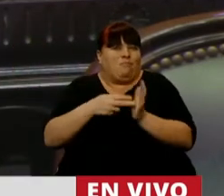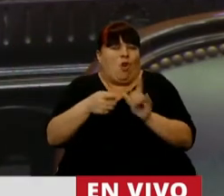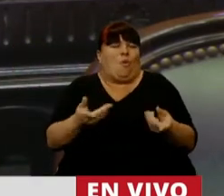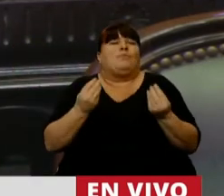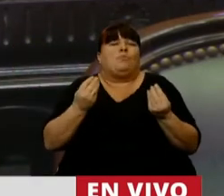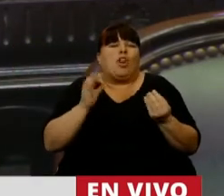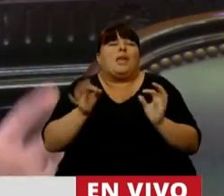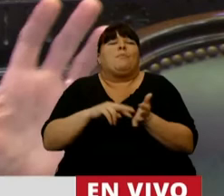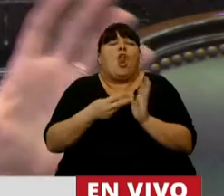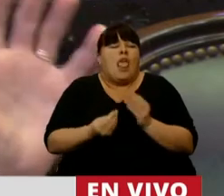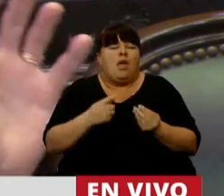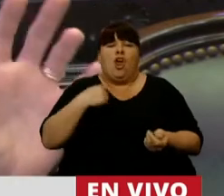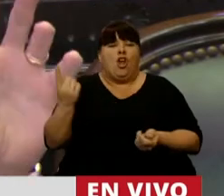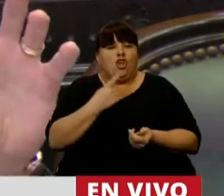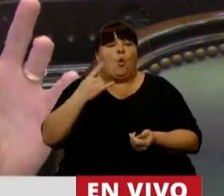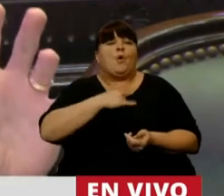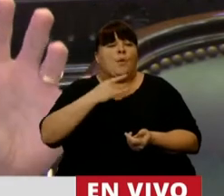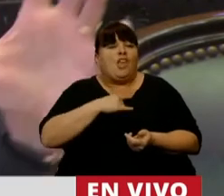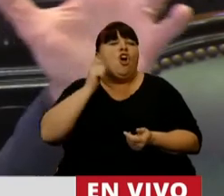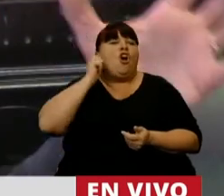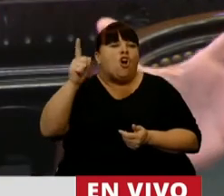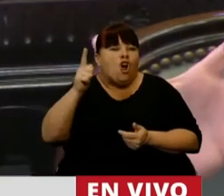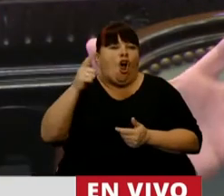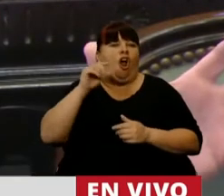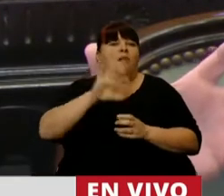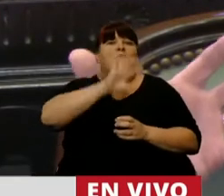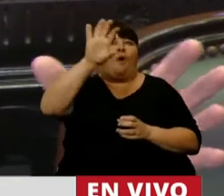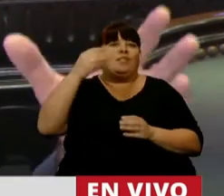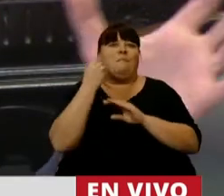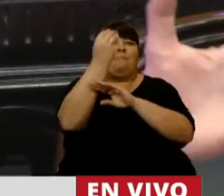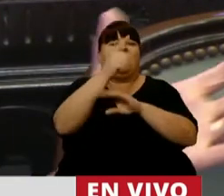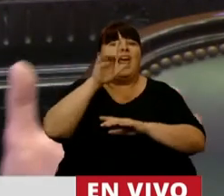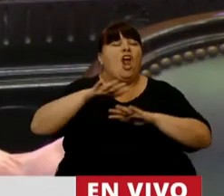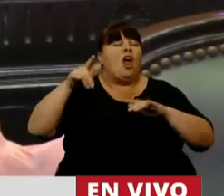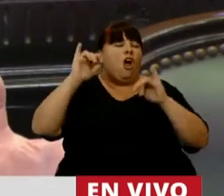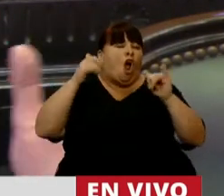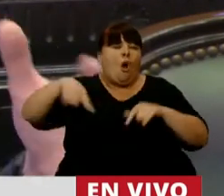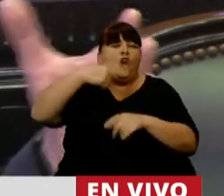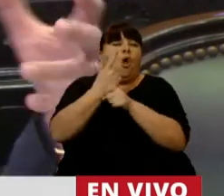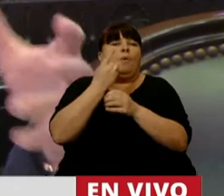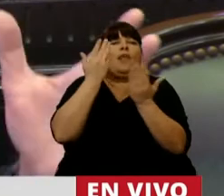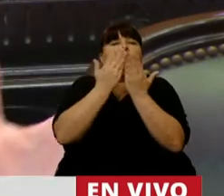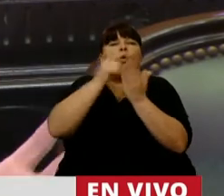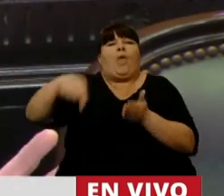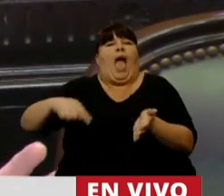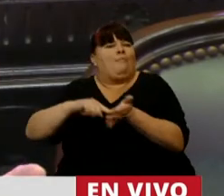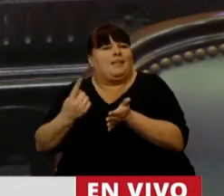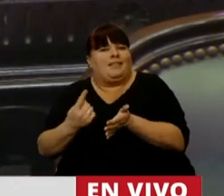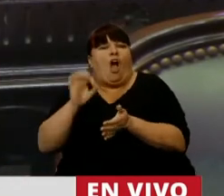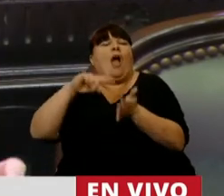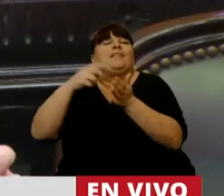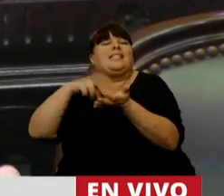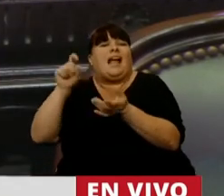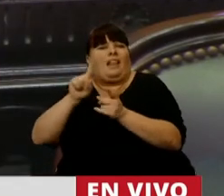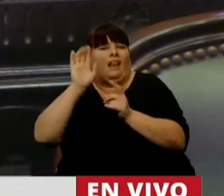afecta? Porque nosotros en la universidad hemos logrado llevarla al interior. Muchos chicos no pueden ir a estudiar a la capital de